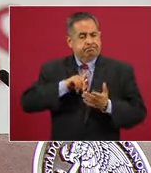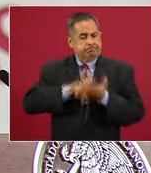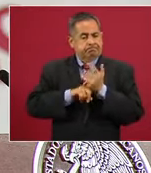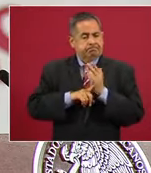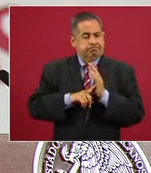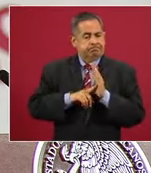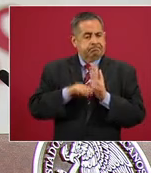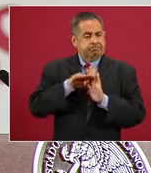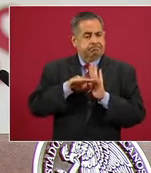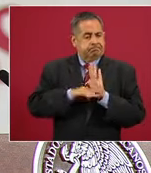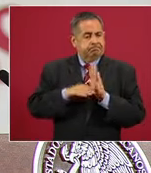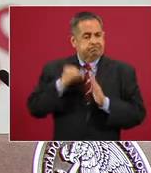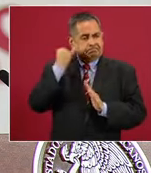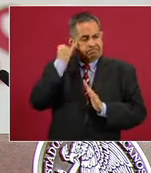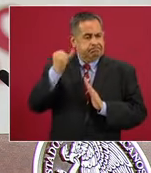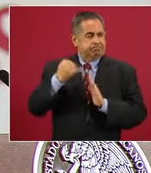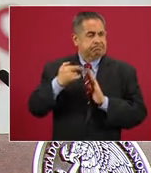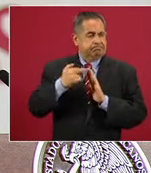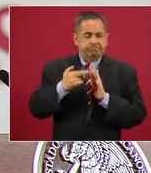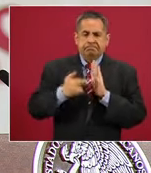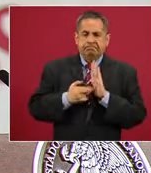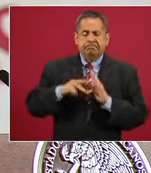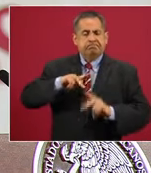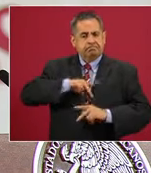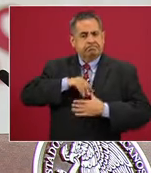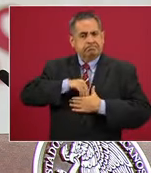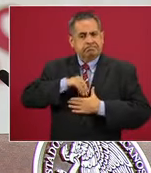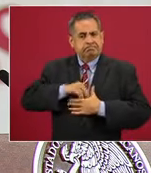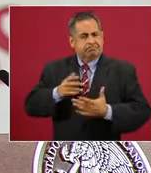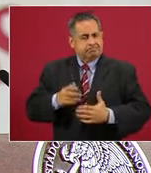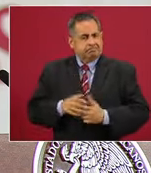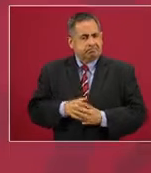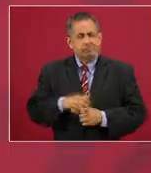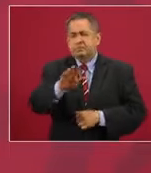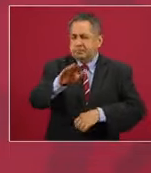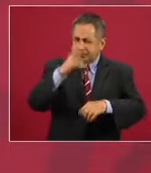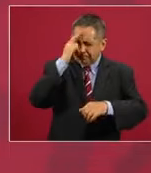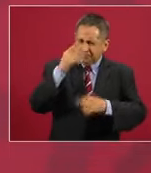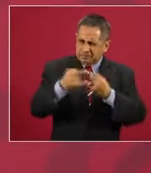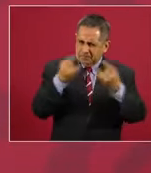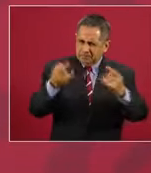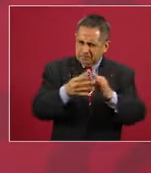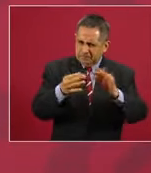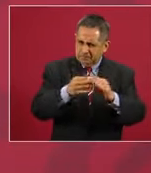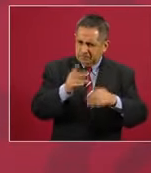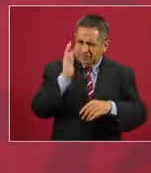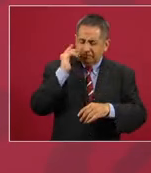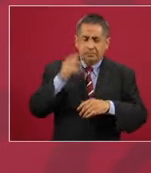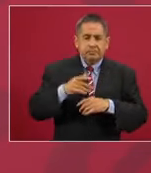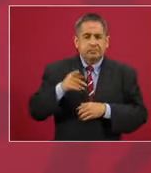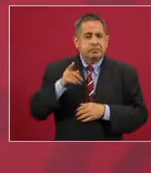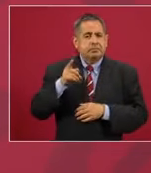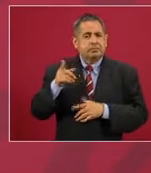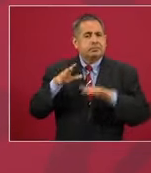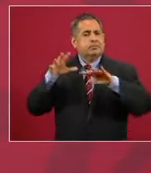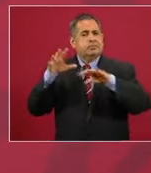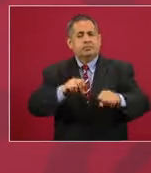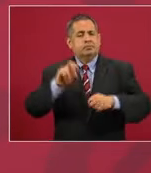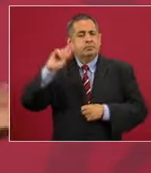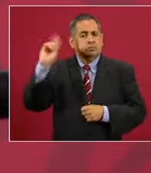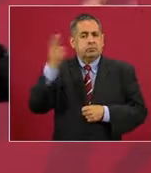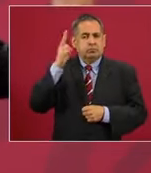porque tengo ideales. Les conté que cuando tomaron la UNAM,